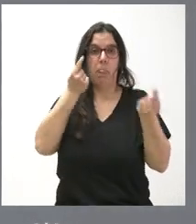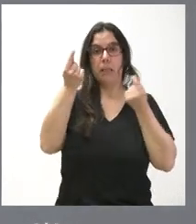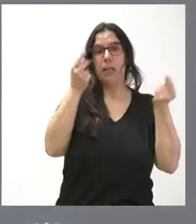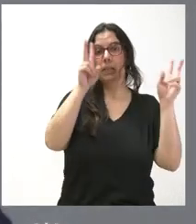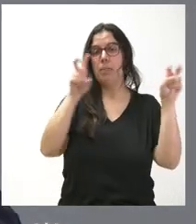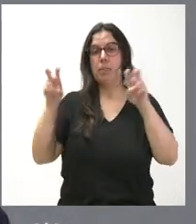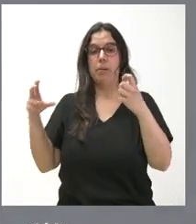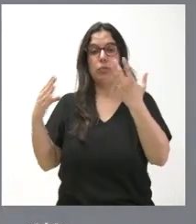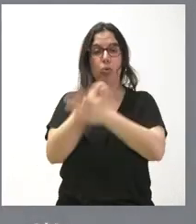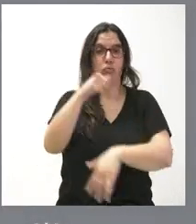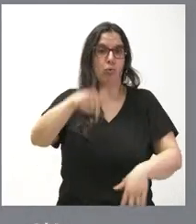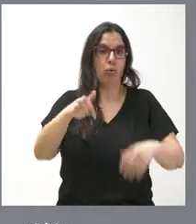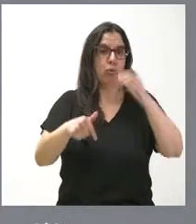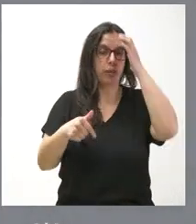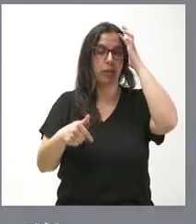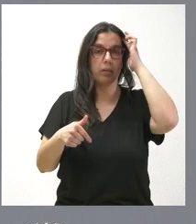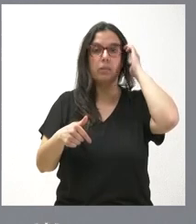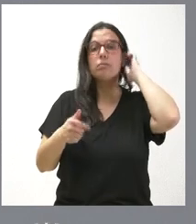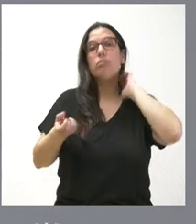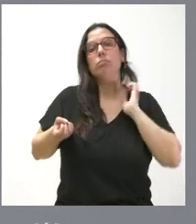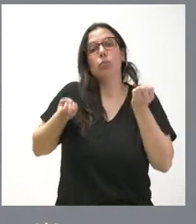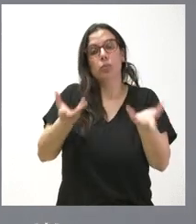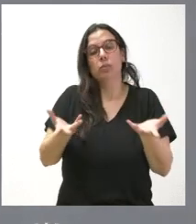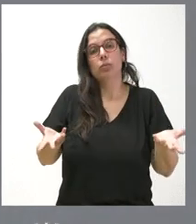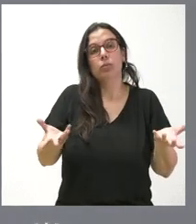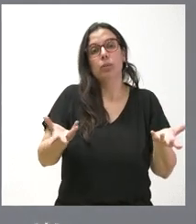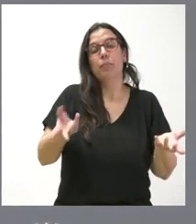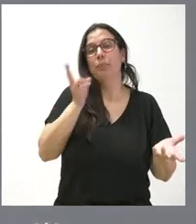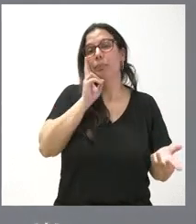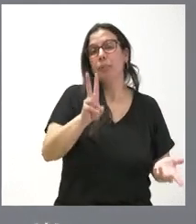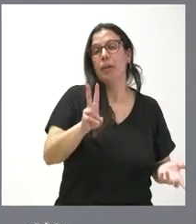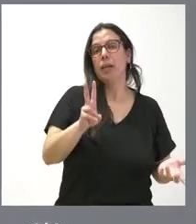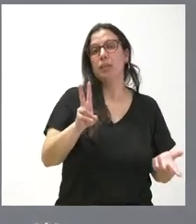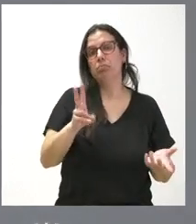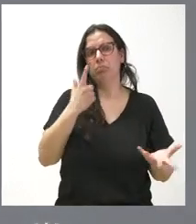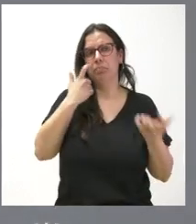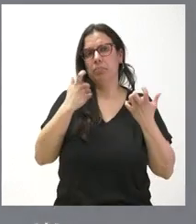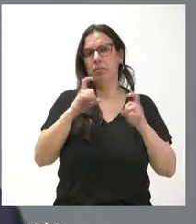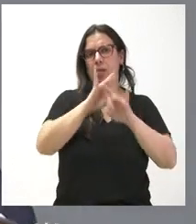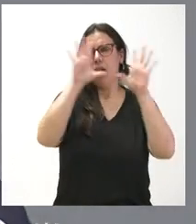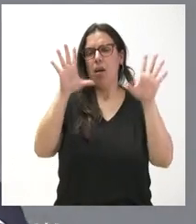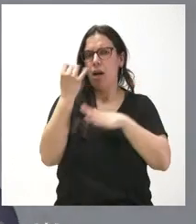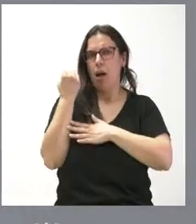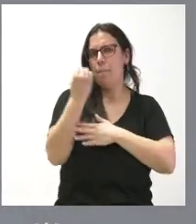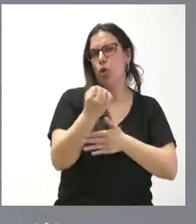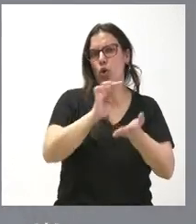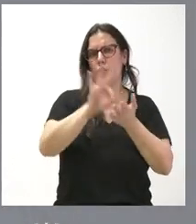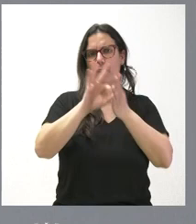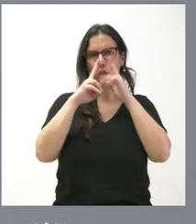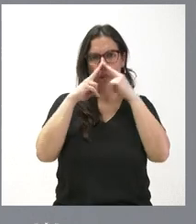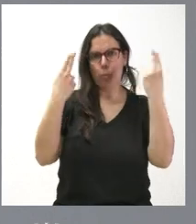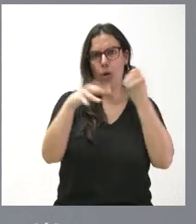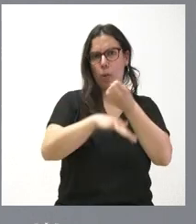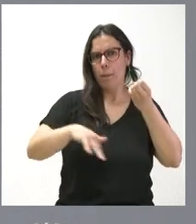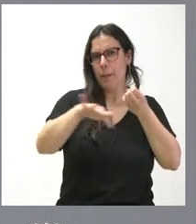cuestiones que hoy les he venido a comentar, que ven ustedes que hay un claro apoyo a los servicios públicos esenciales,